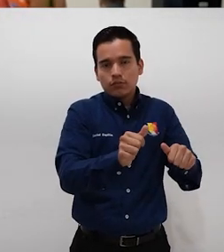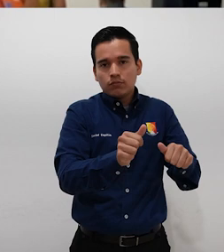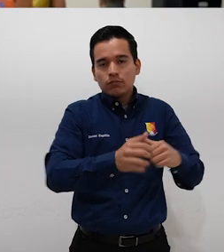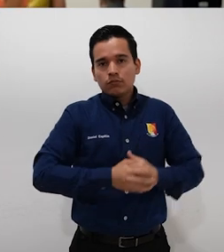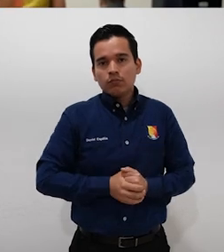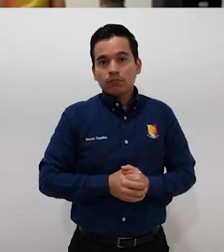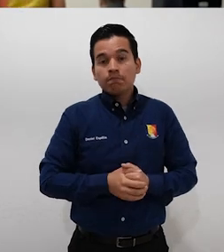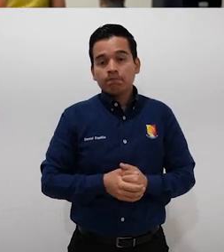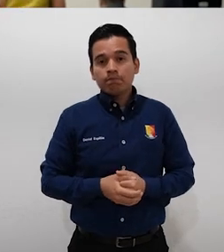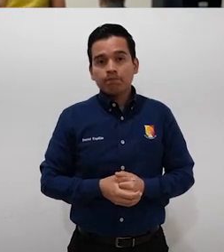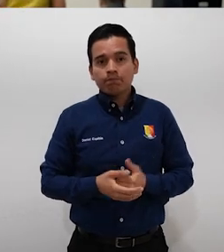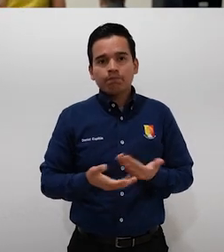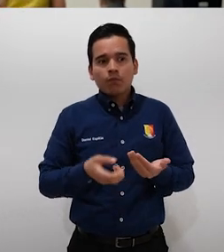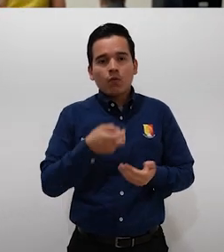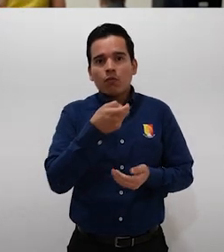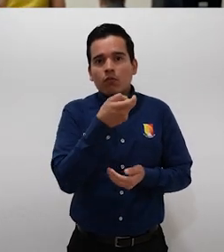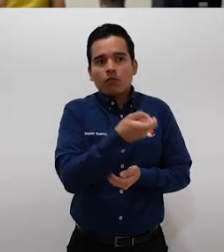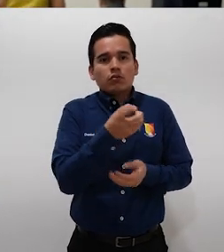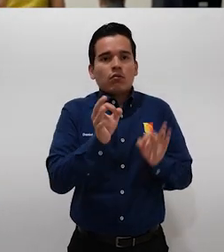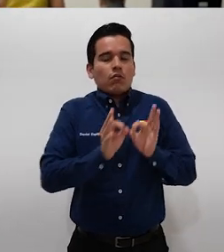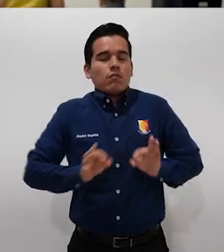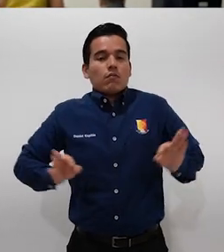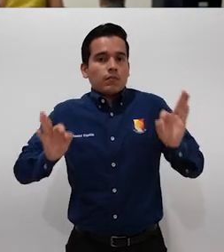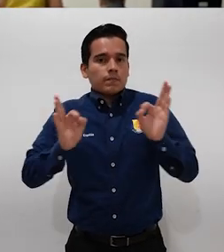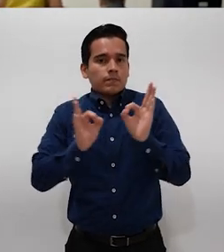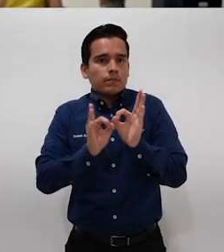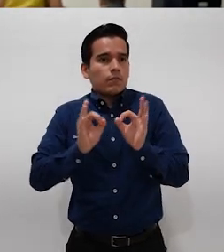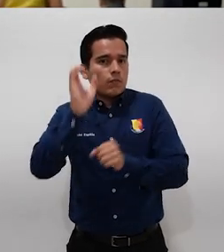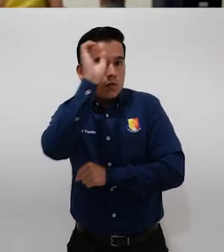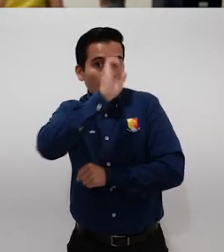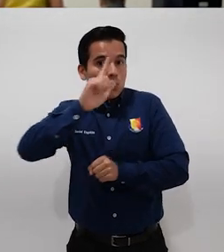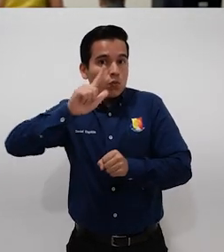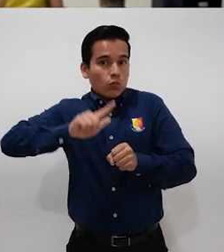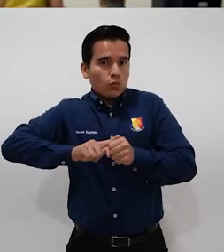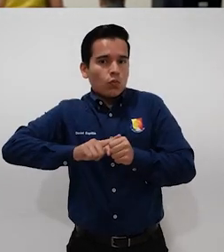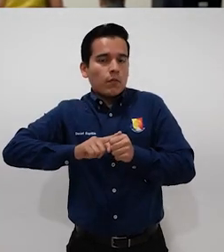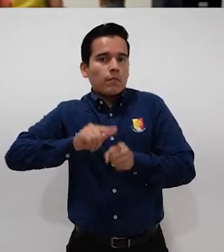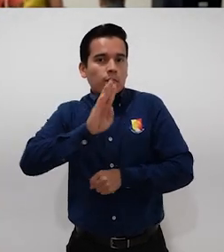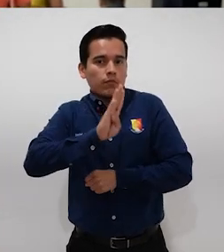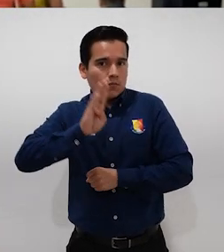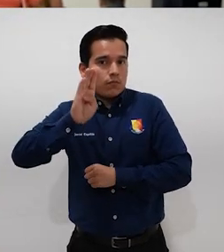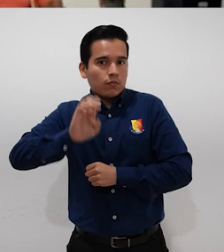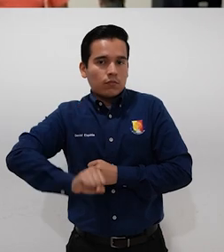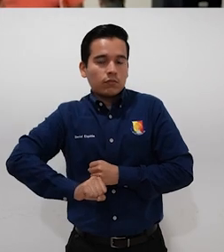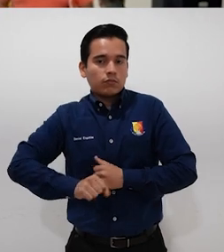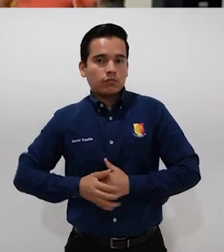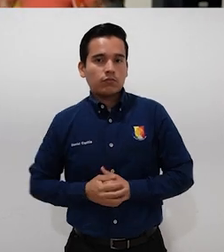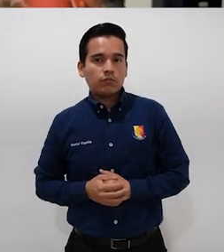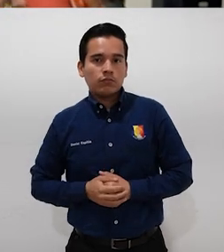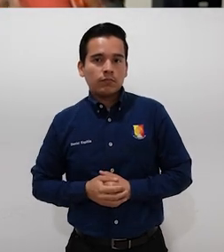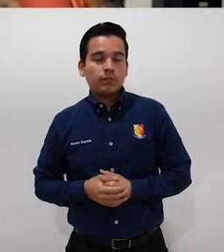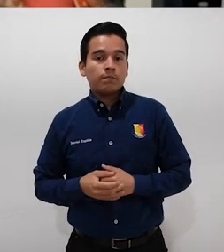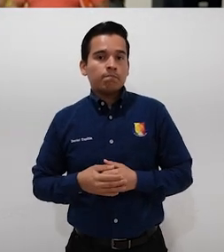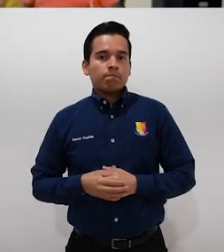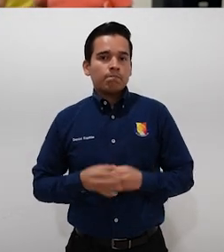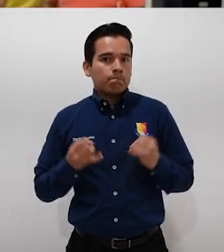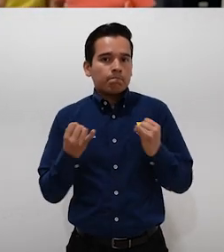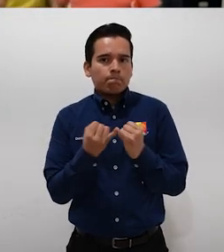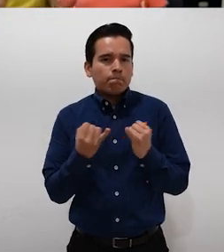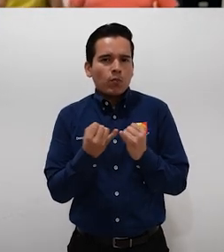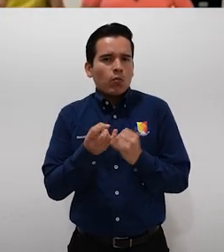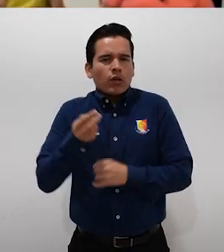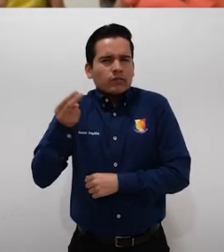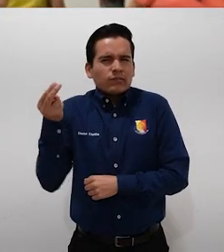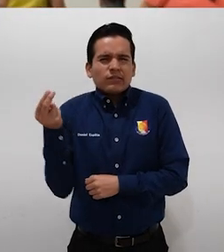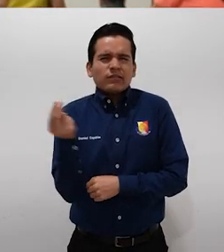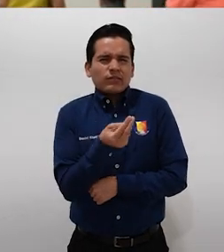parte del patrimonio cultural de nuestro estado y de la